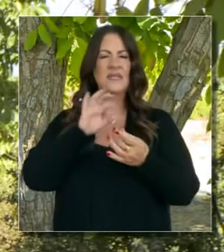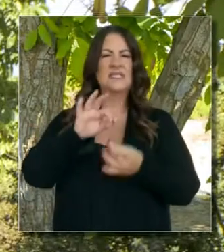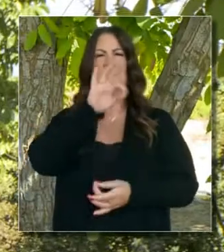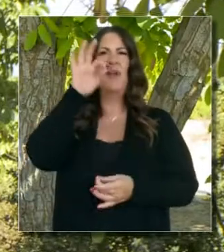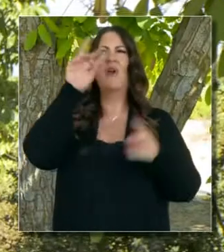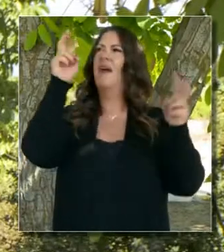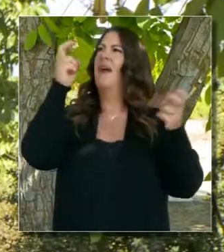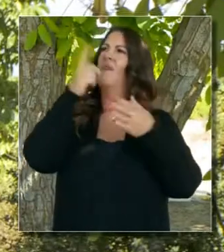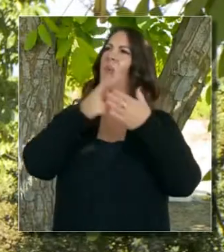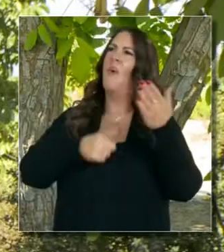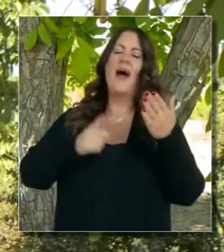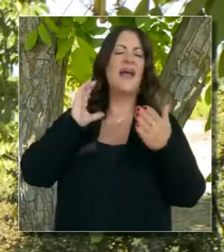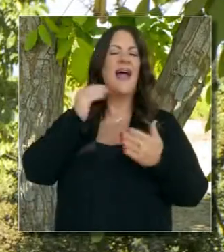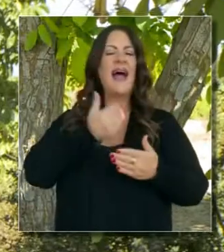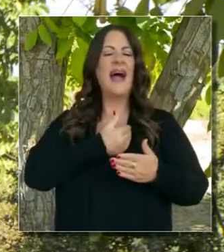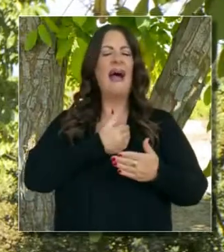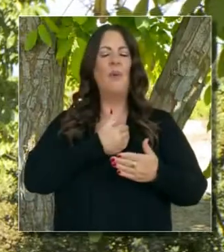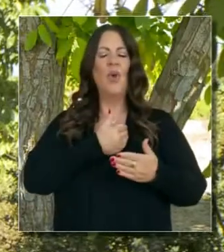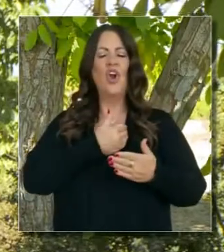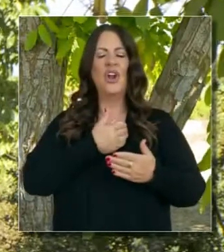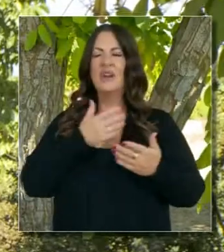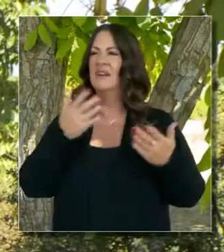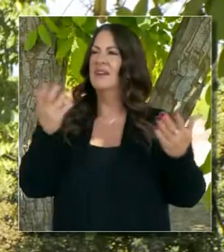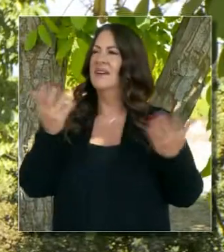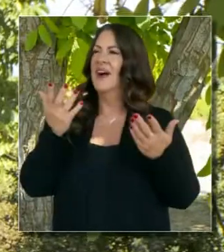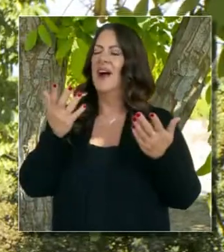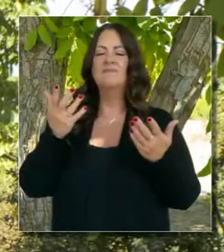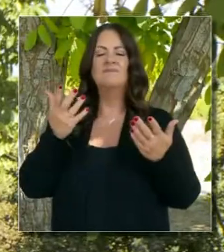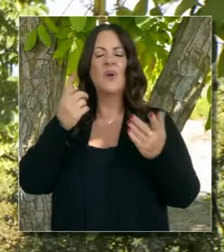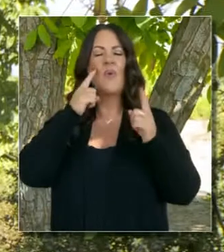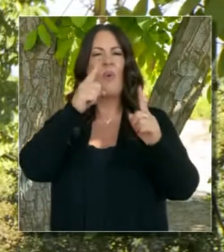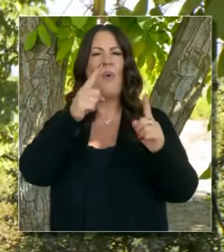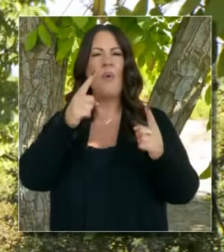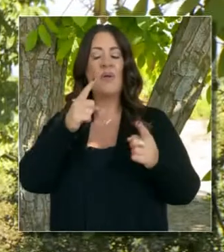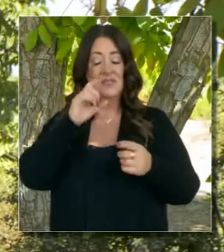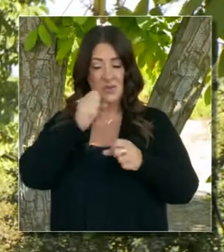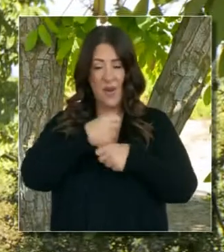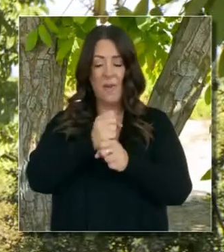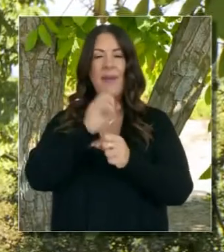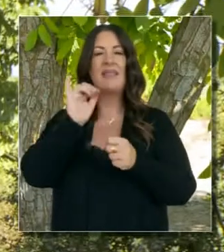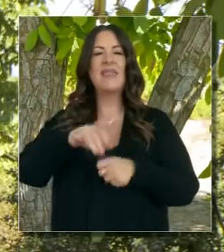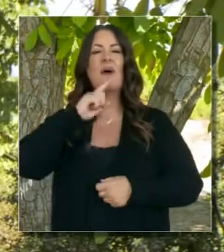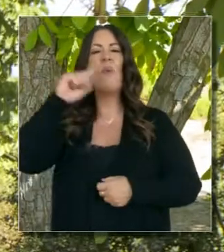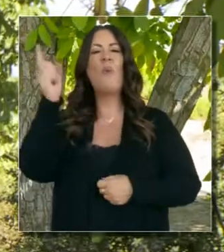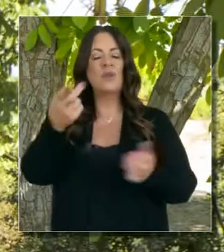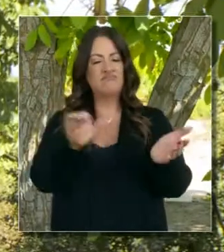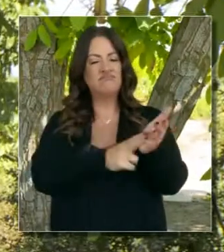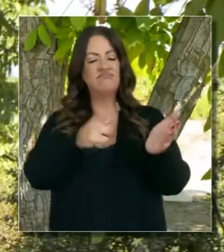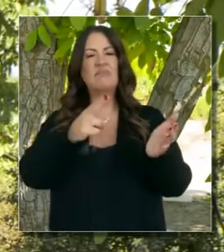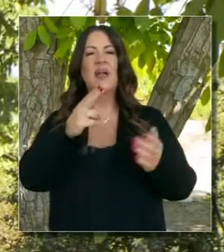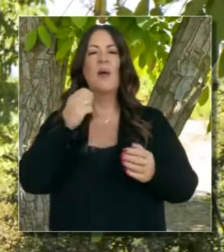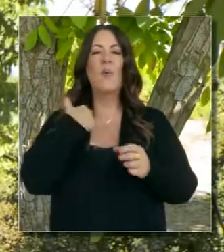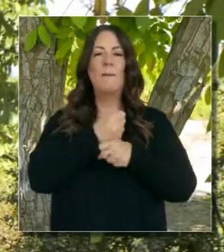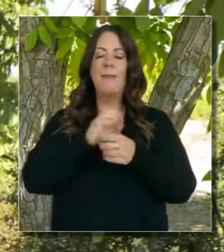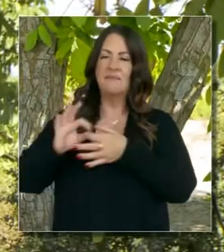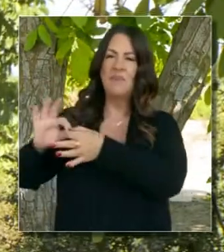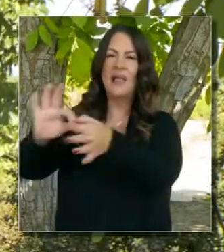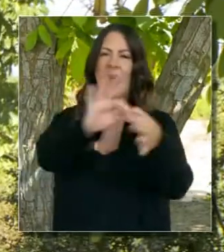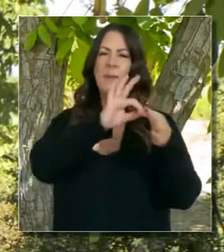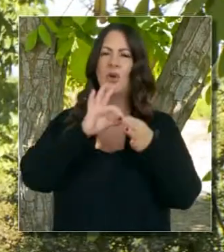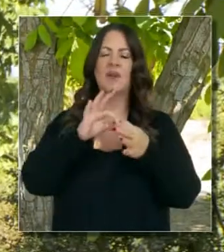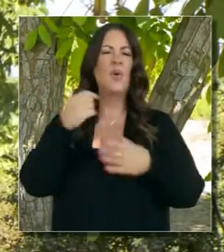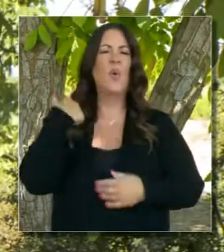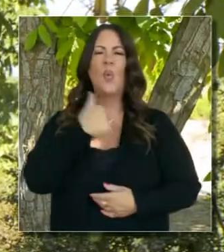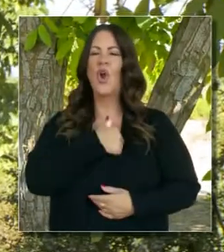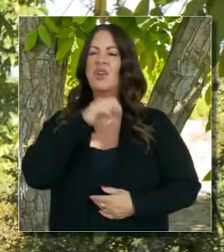es el espíritu. El constructo, el espíritu tras esta orden legislativa de crear esta orden.